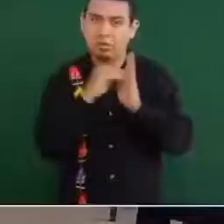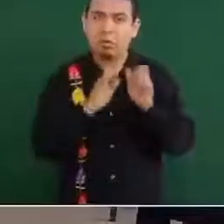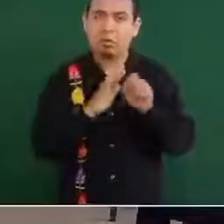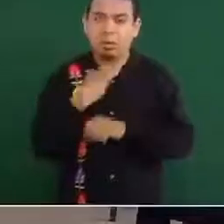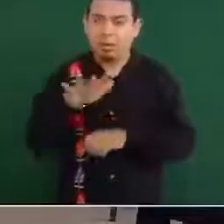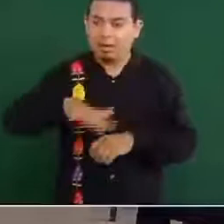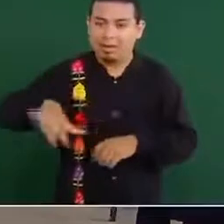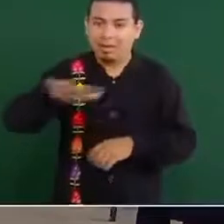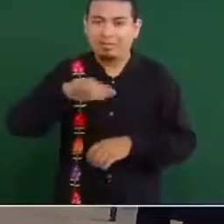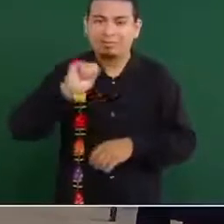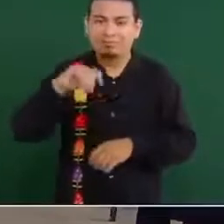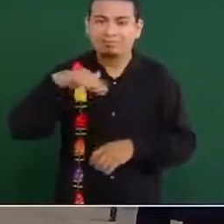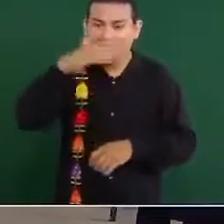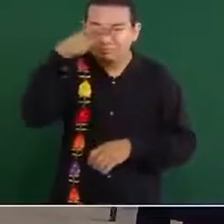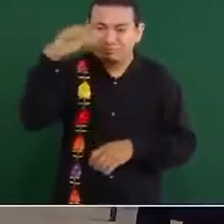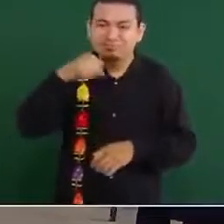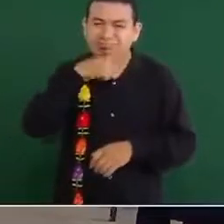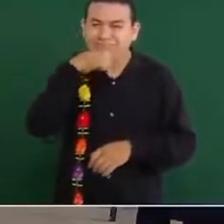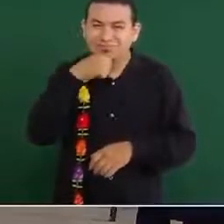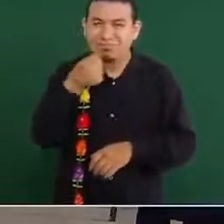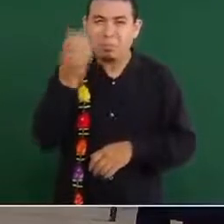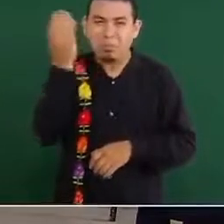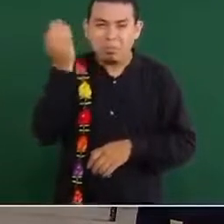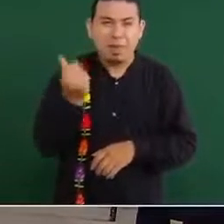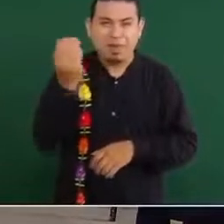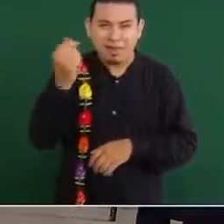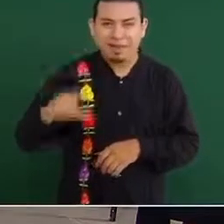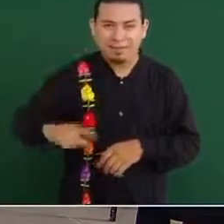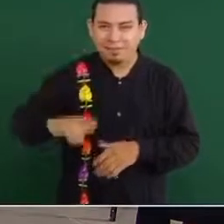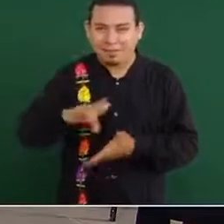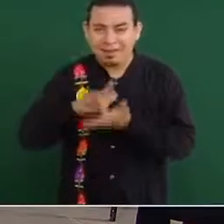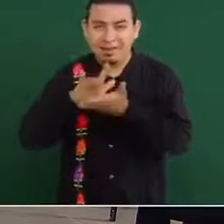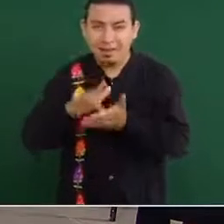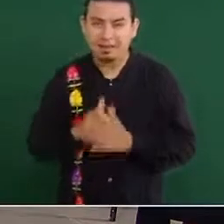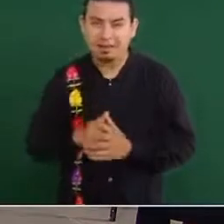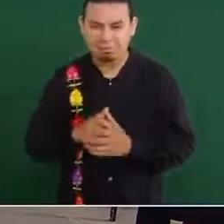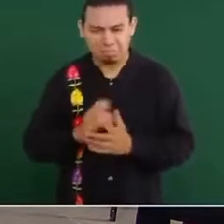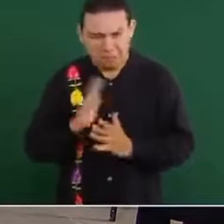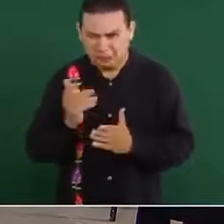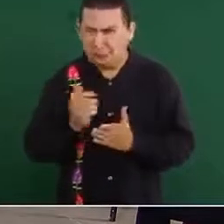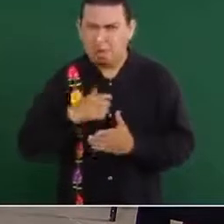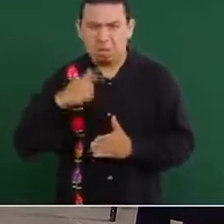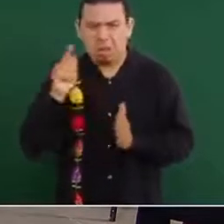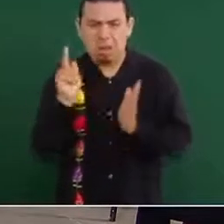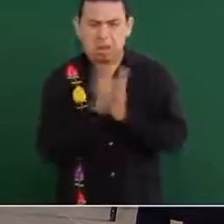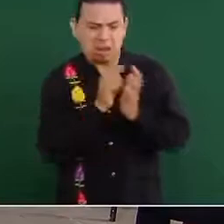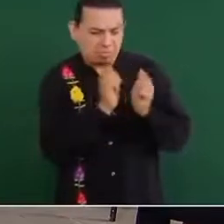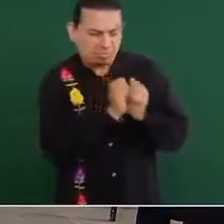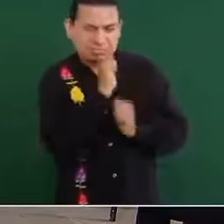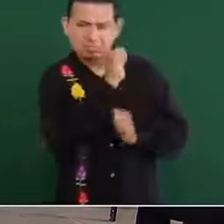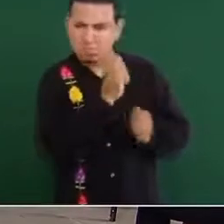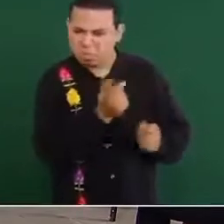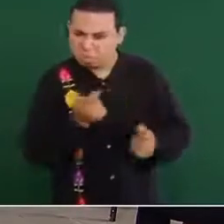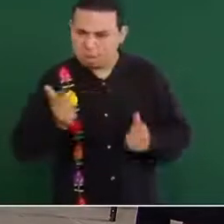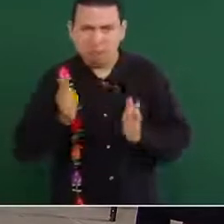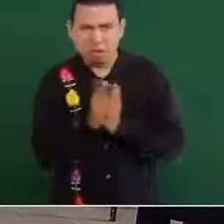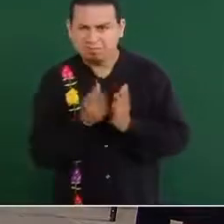pensión a los adultos mayores que se